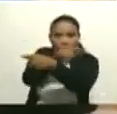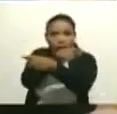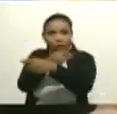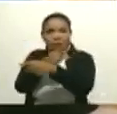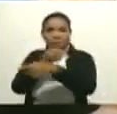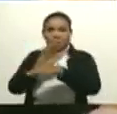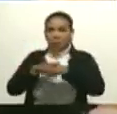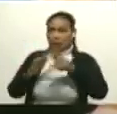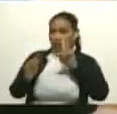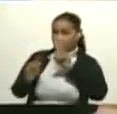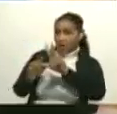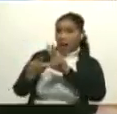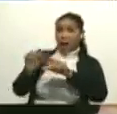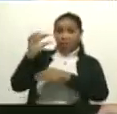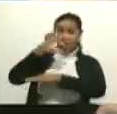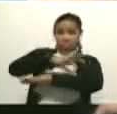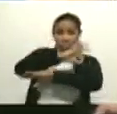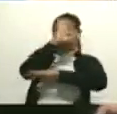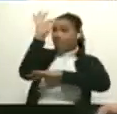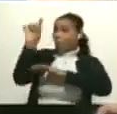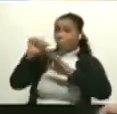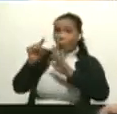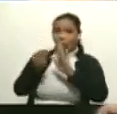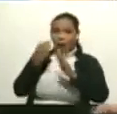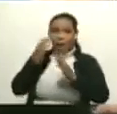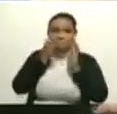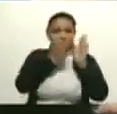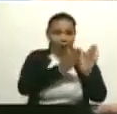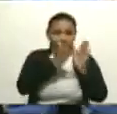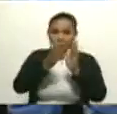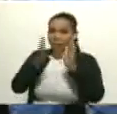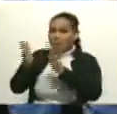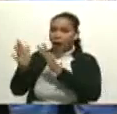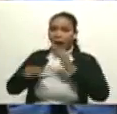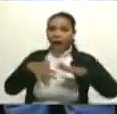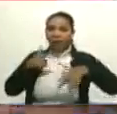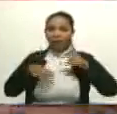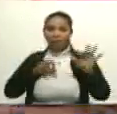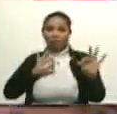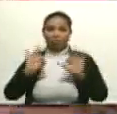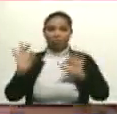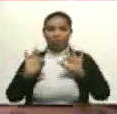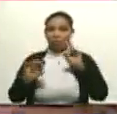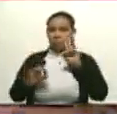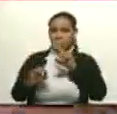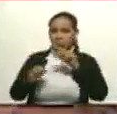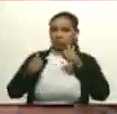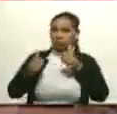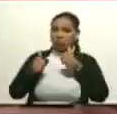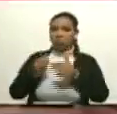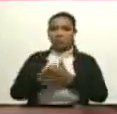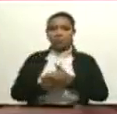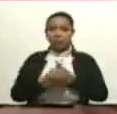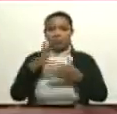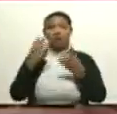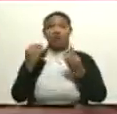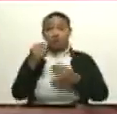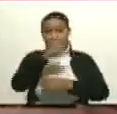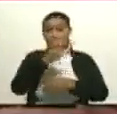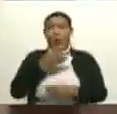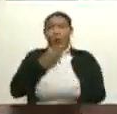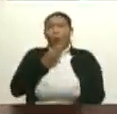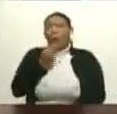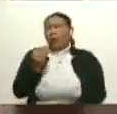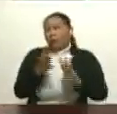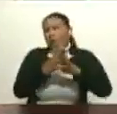divino, es un día completo que usted va organizando toda esa actividad. Y había mucha gente joven,